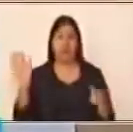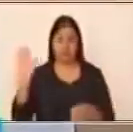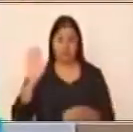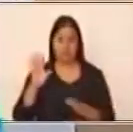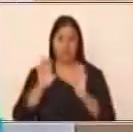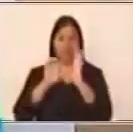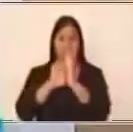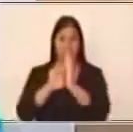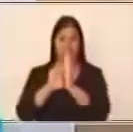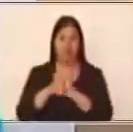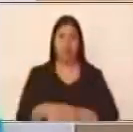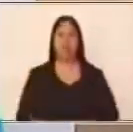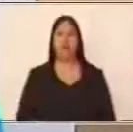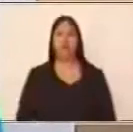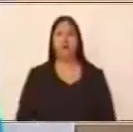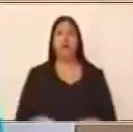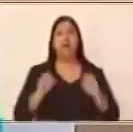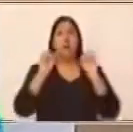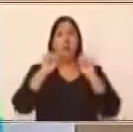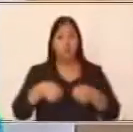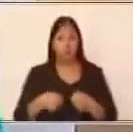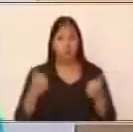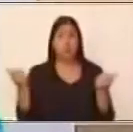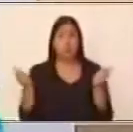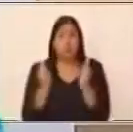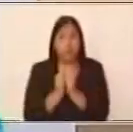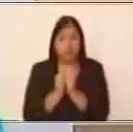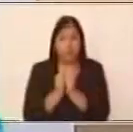podemos unir...